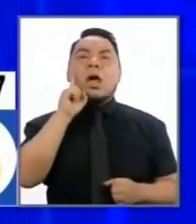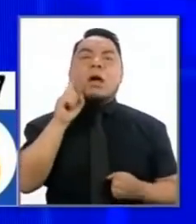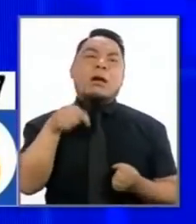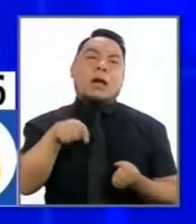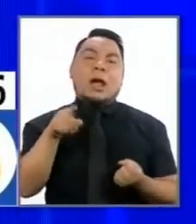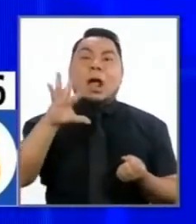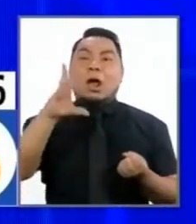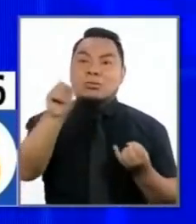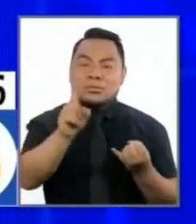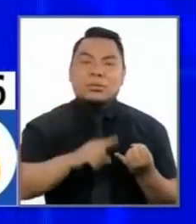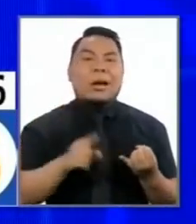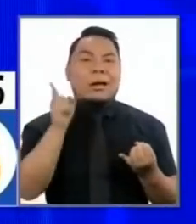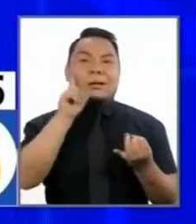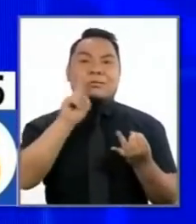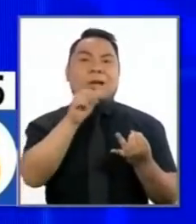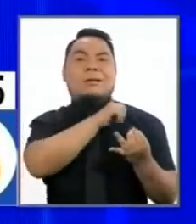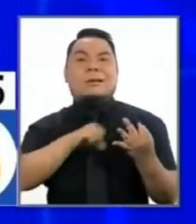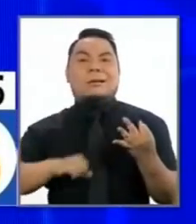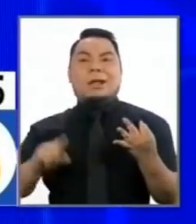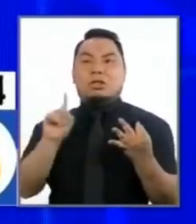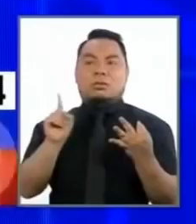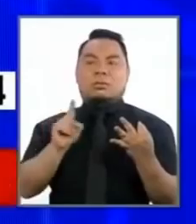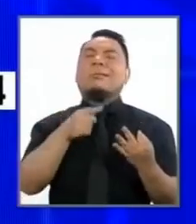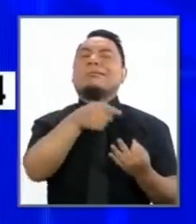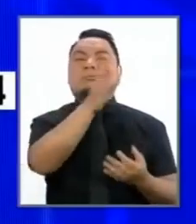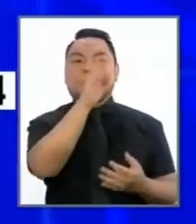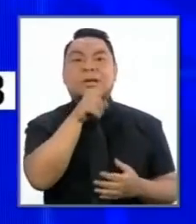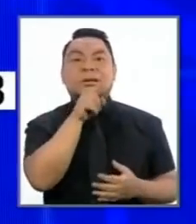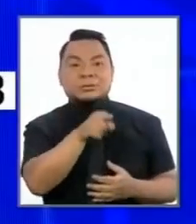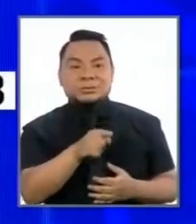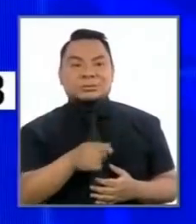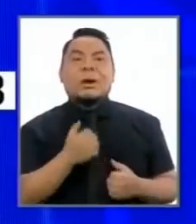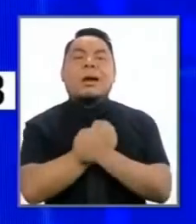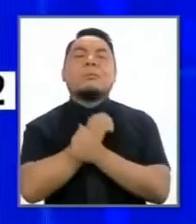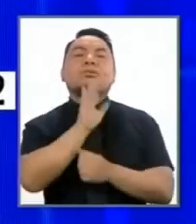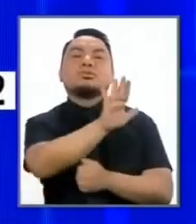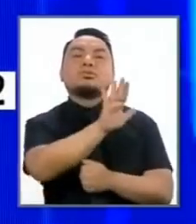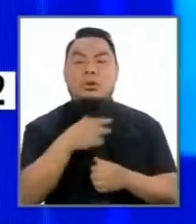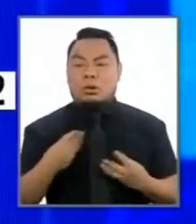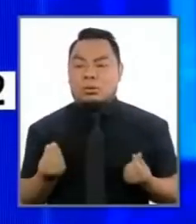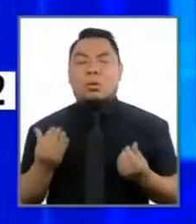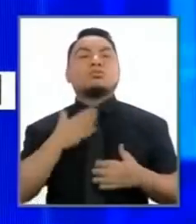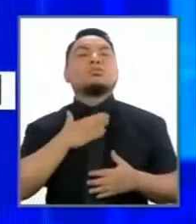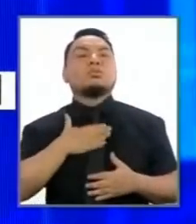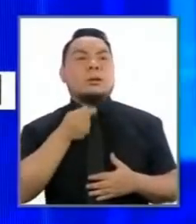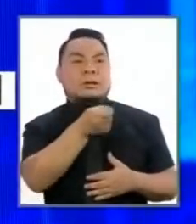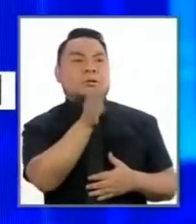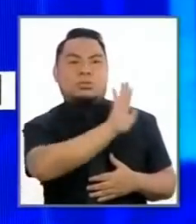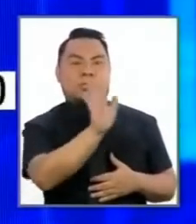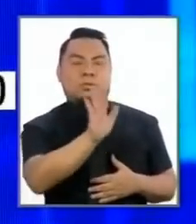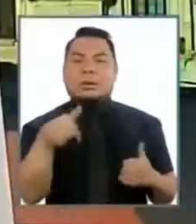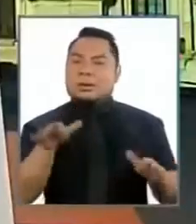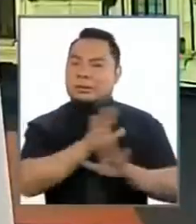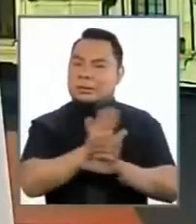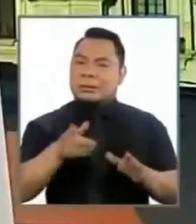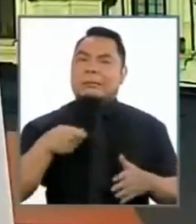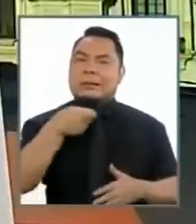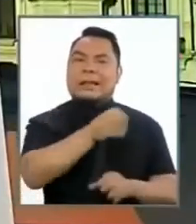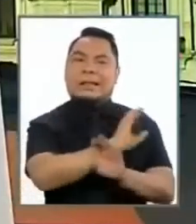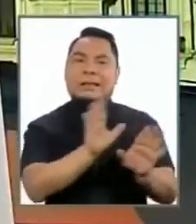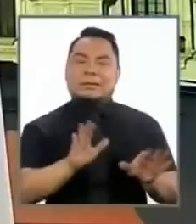ama yuya ama queya usted ama la suya con la nuestra no señor tiempo tiempo